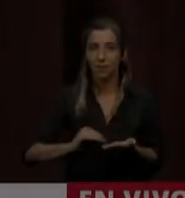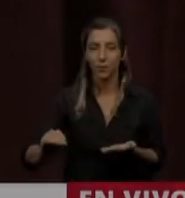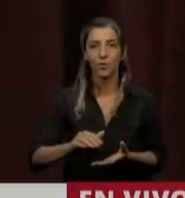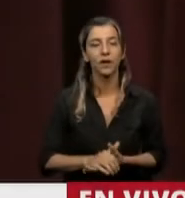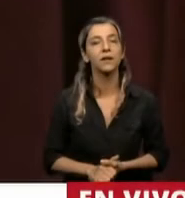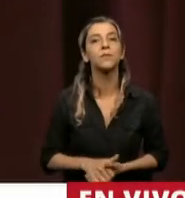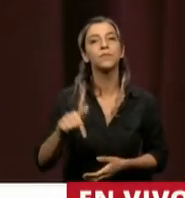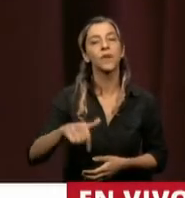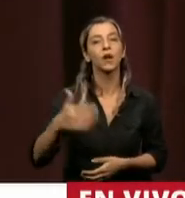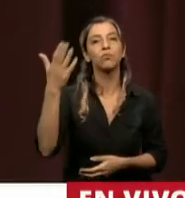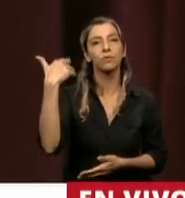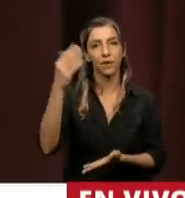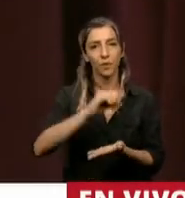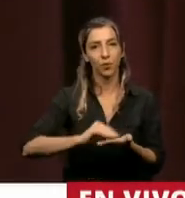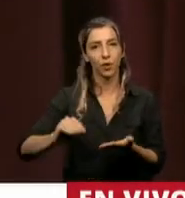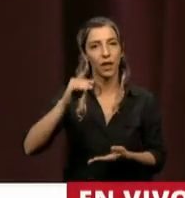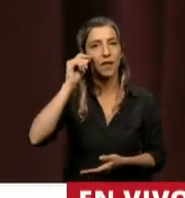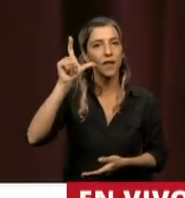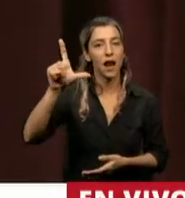Tiene la palabra la diputada Romina del Pla.